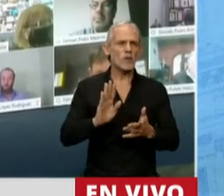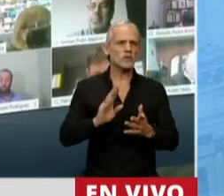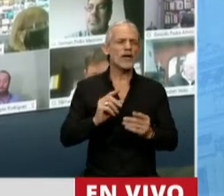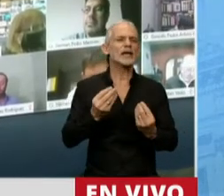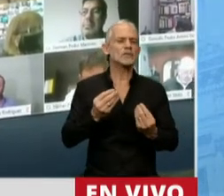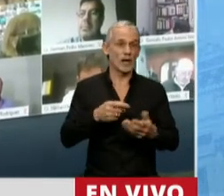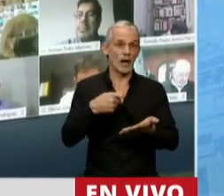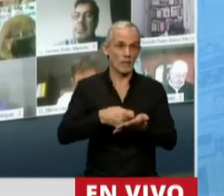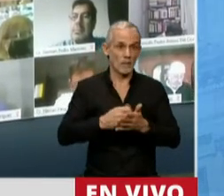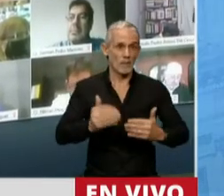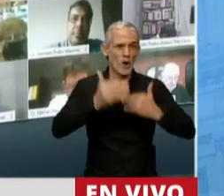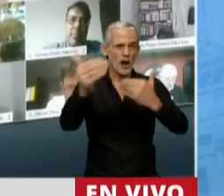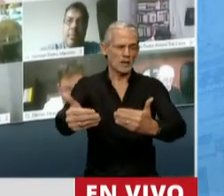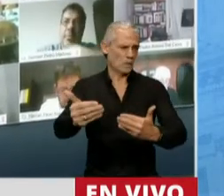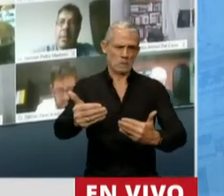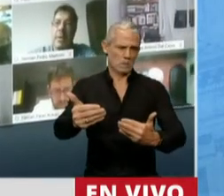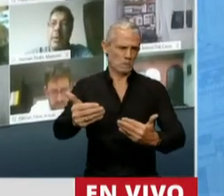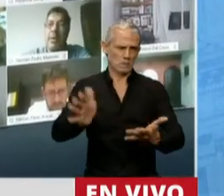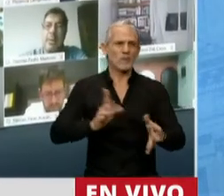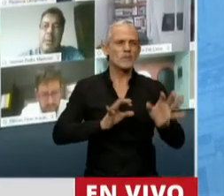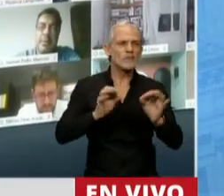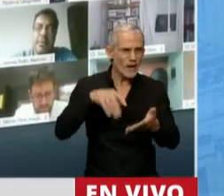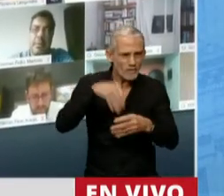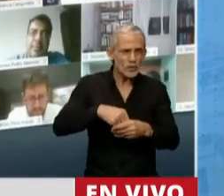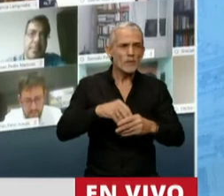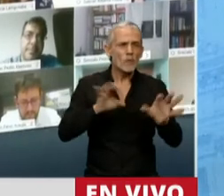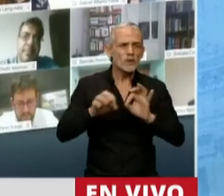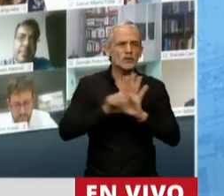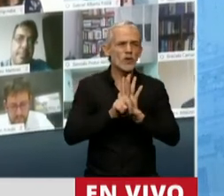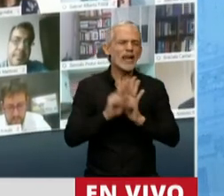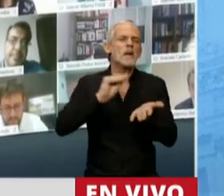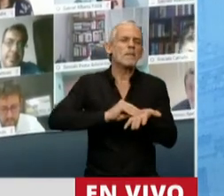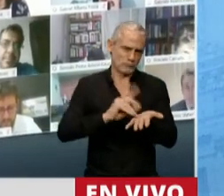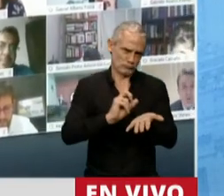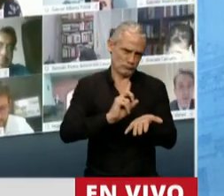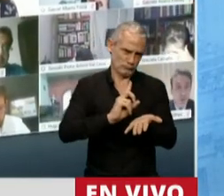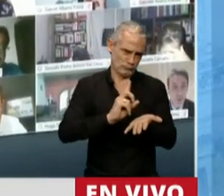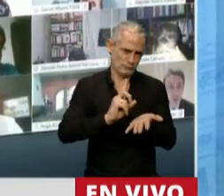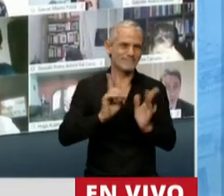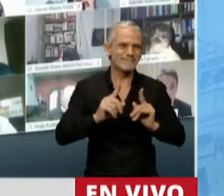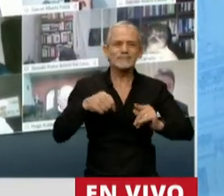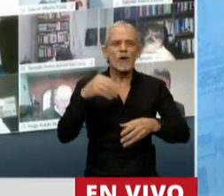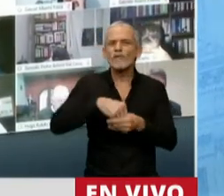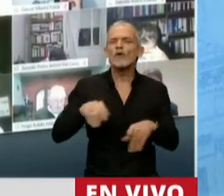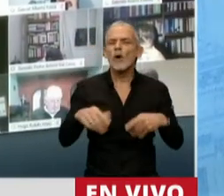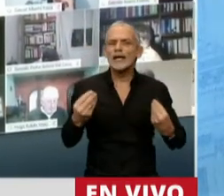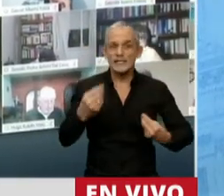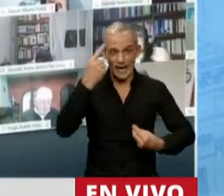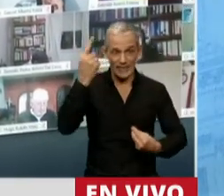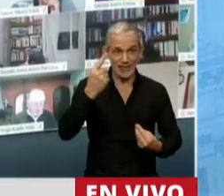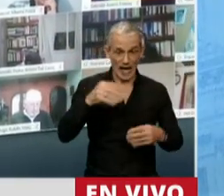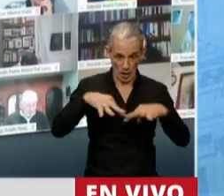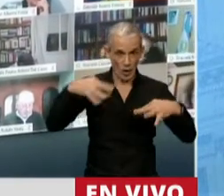de una moratoria más, no estamos votando un proyecto de ley más, sino que estamos votando una iniciativa